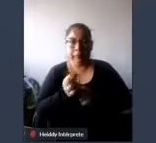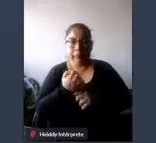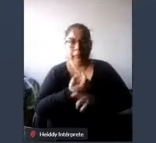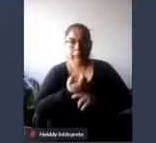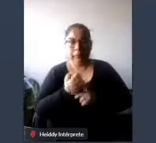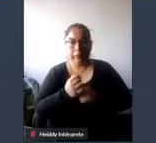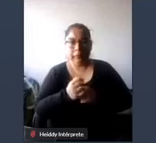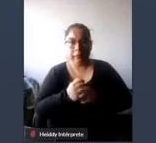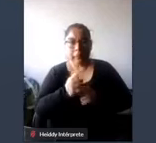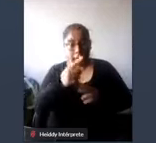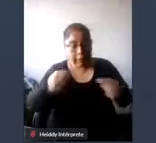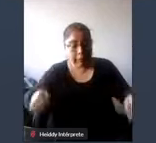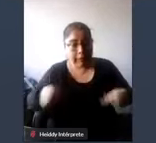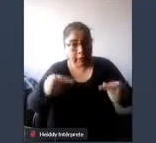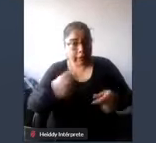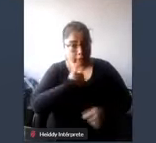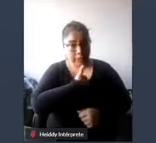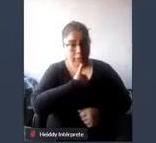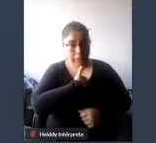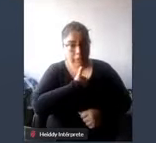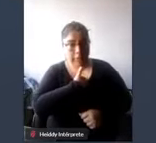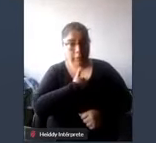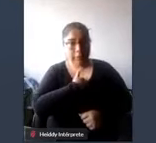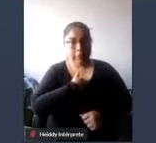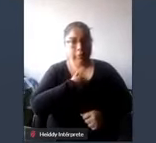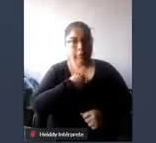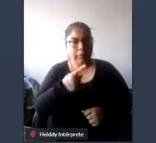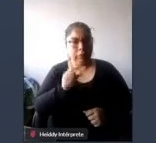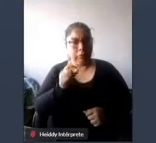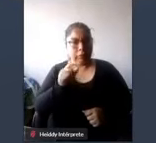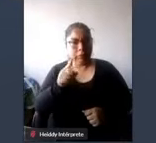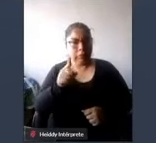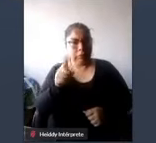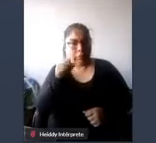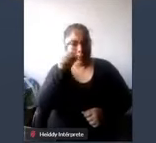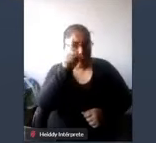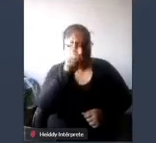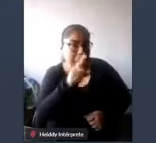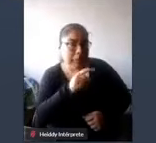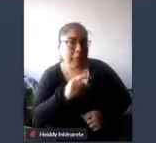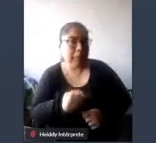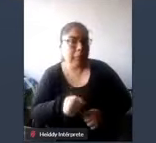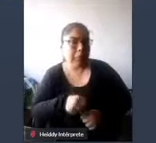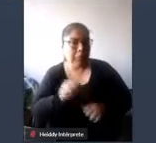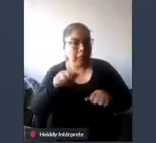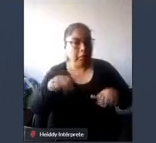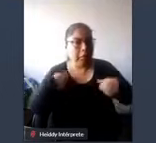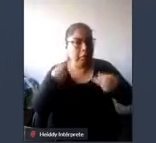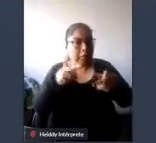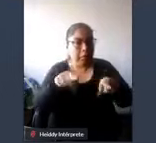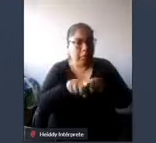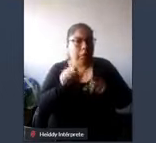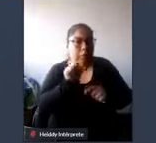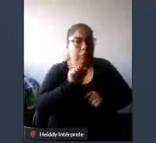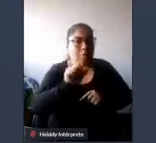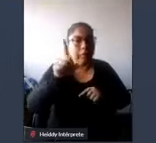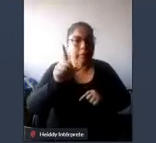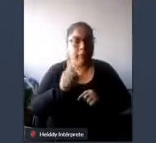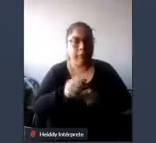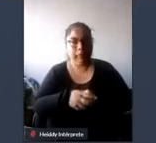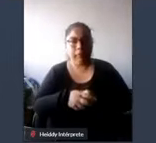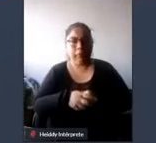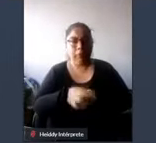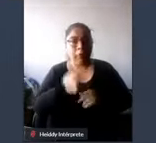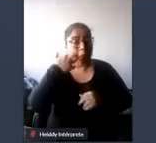esas sillas que yo tengo son aparatos sumamente sofisticados y también como tal sumamente caros. Por lo